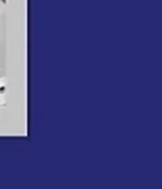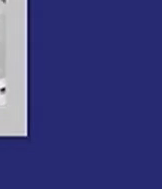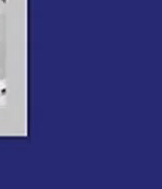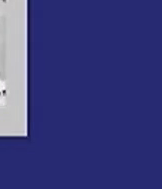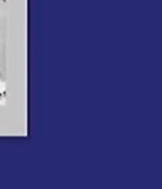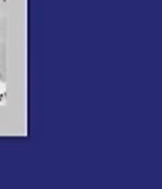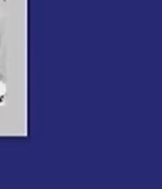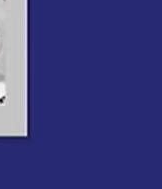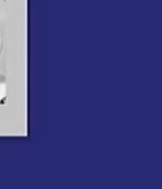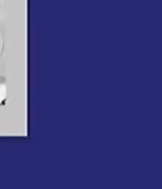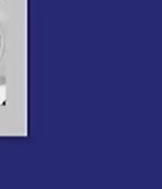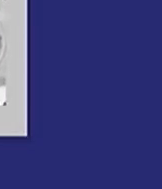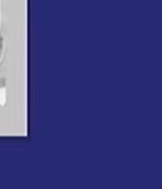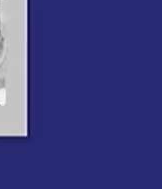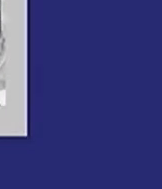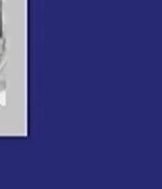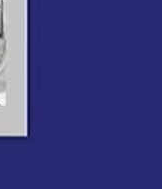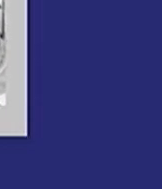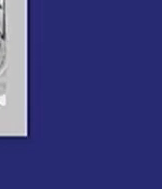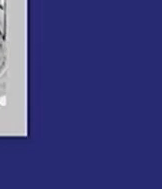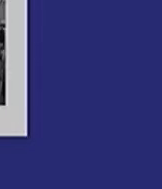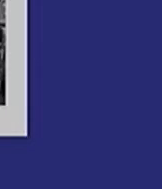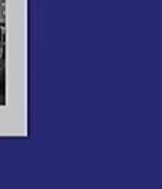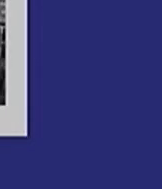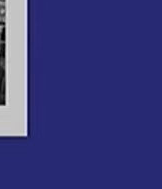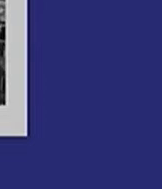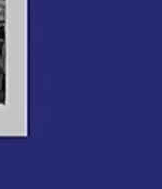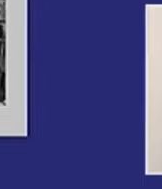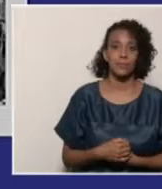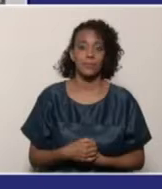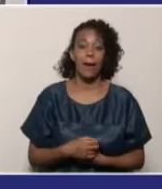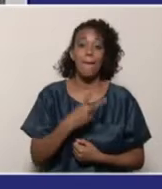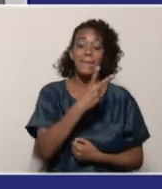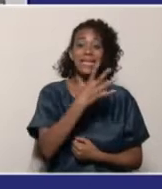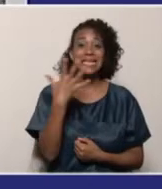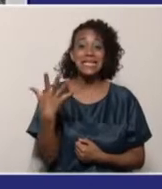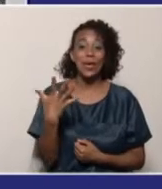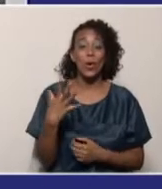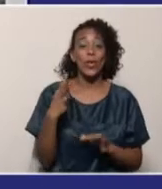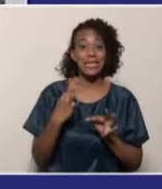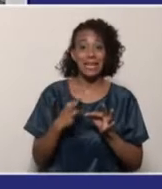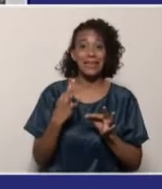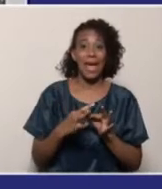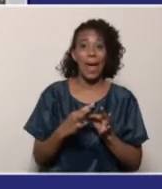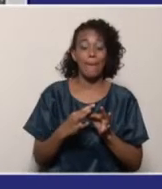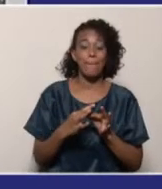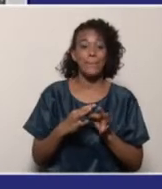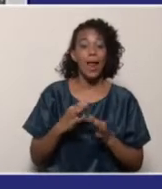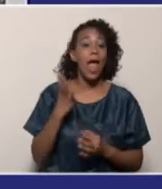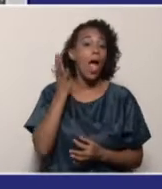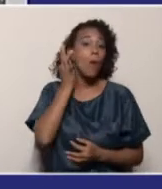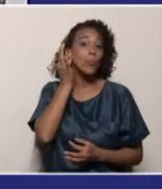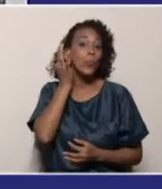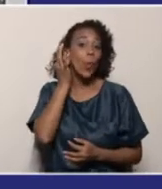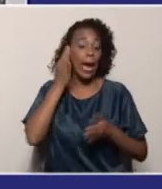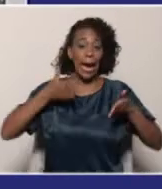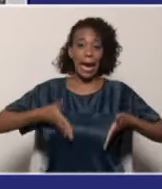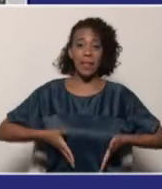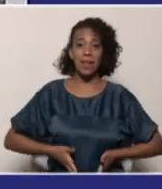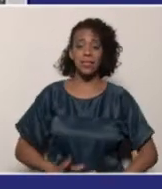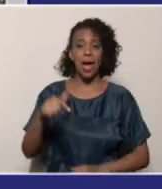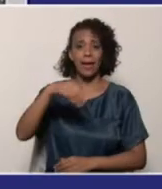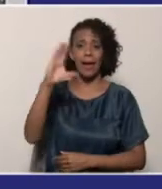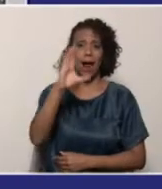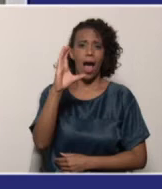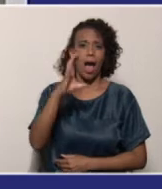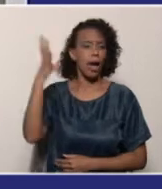El 25 de septiembre del año 1799 nace en la ciudad de Caracas la heroica Luisa Cáceres de